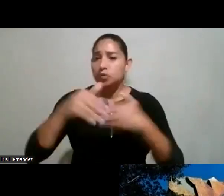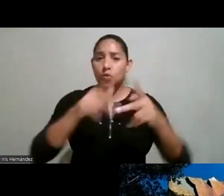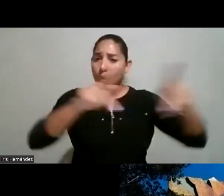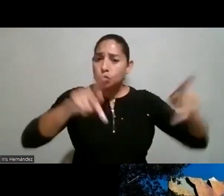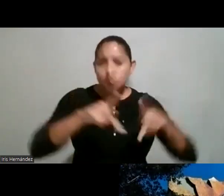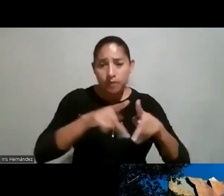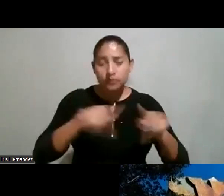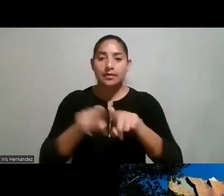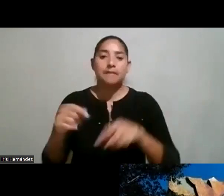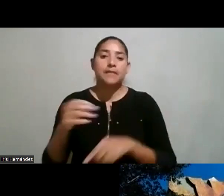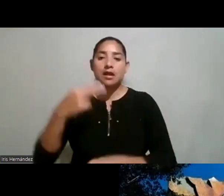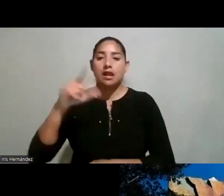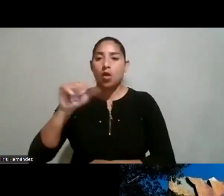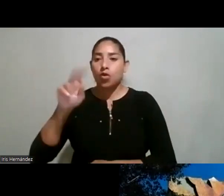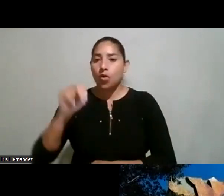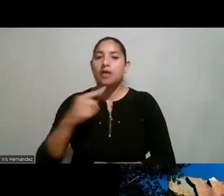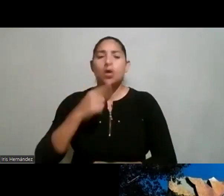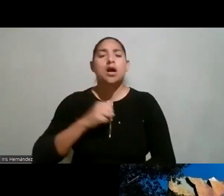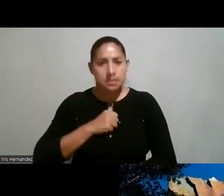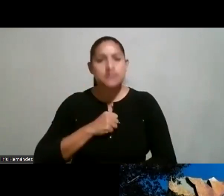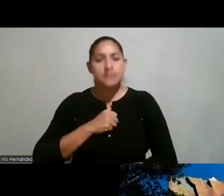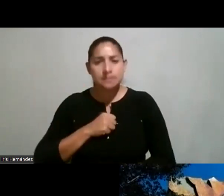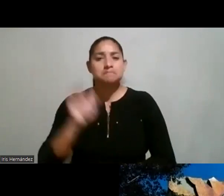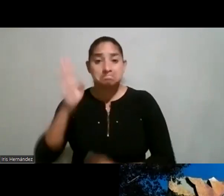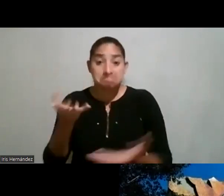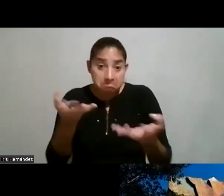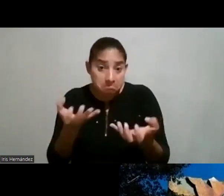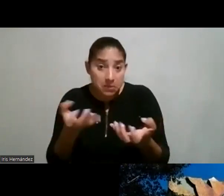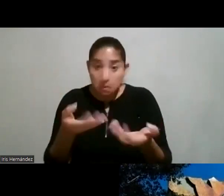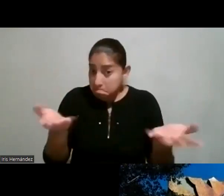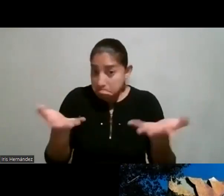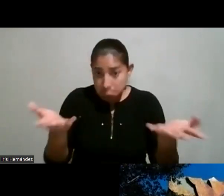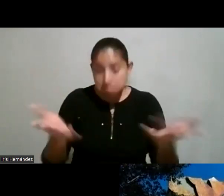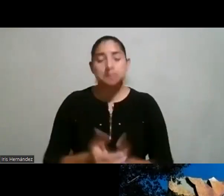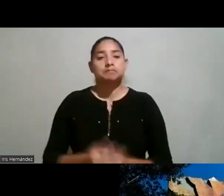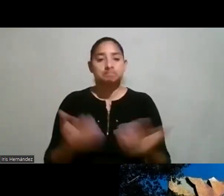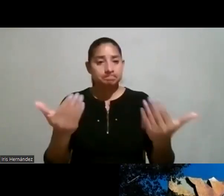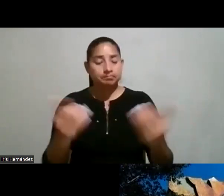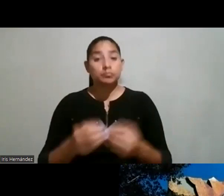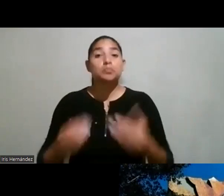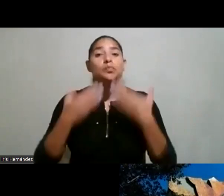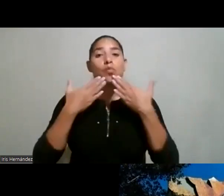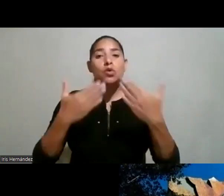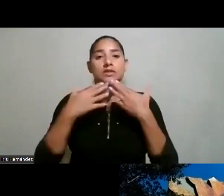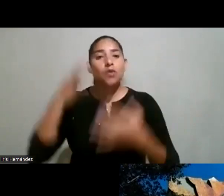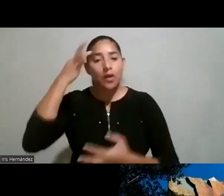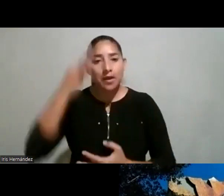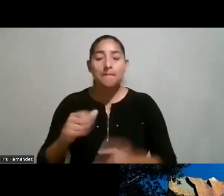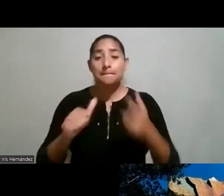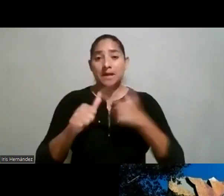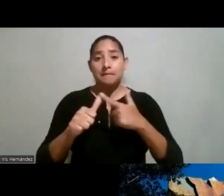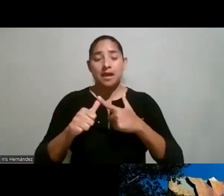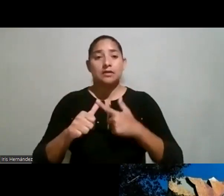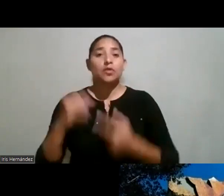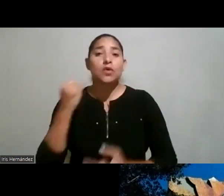y creo que doña Leonora la veo asintiendo que quizá quiera decir algo también adelante muchas gracias yo creo que en primer lugar doña Iris